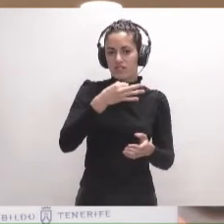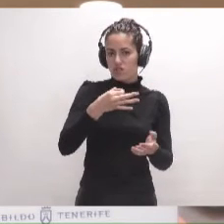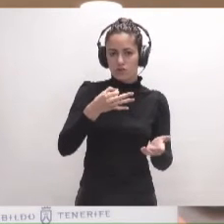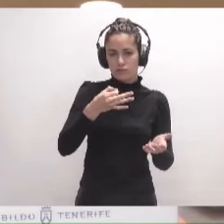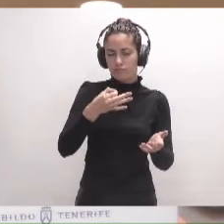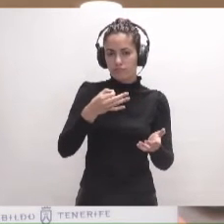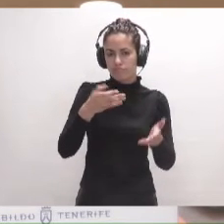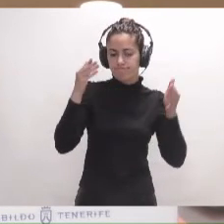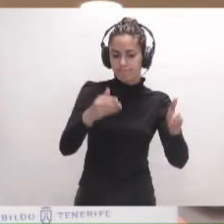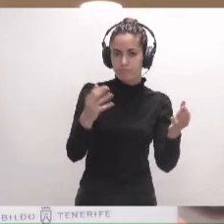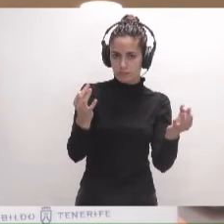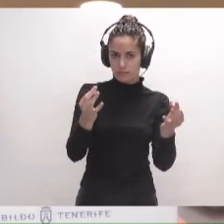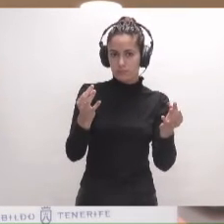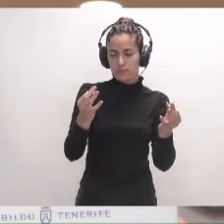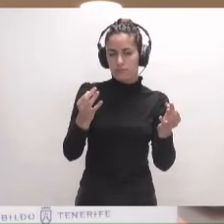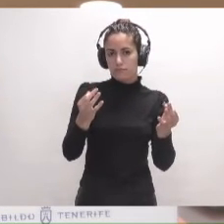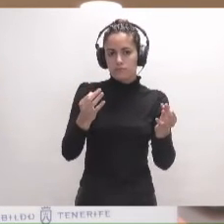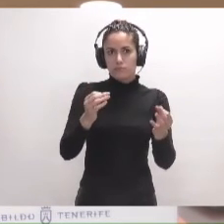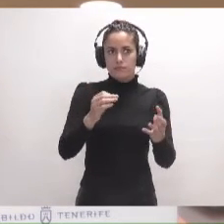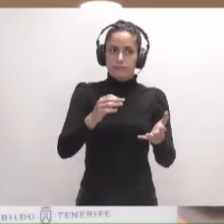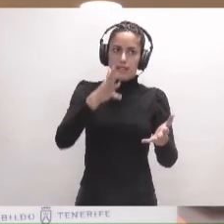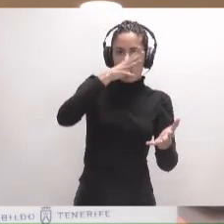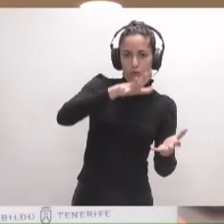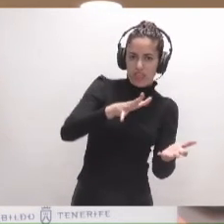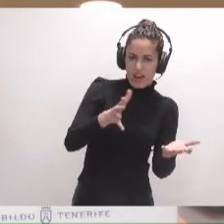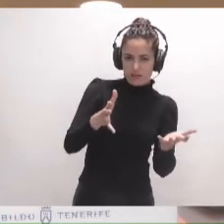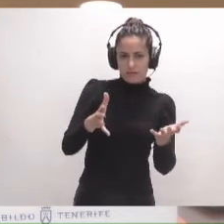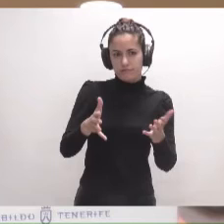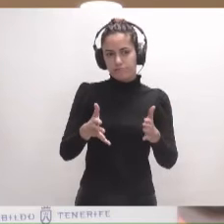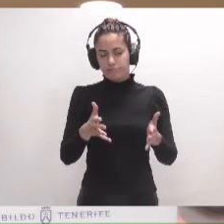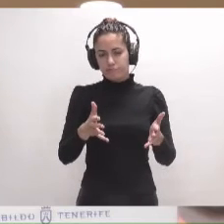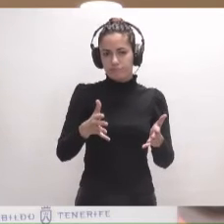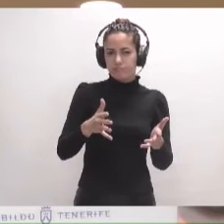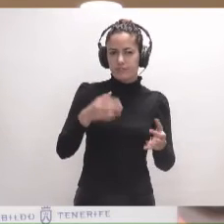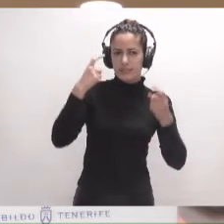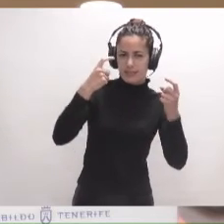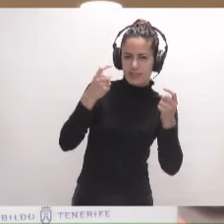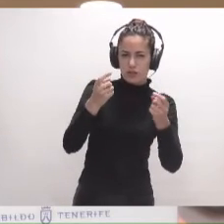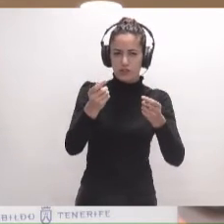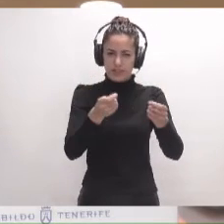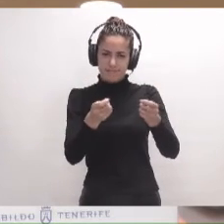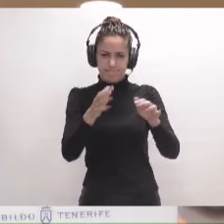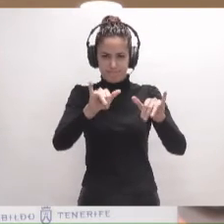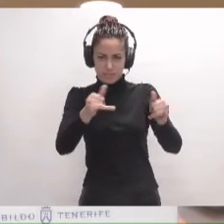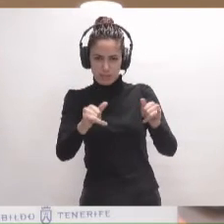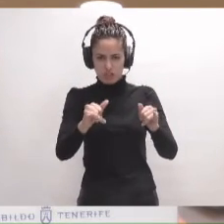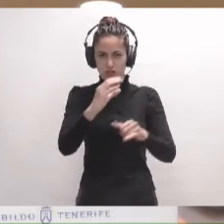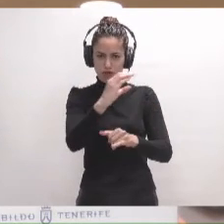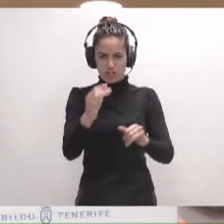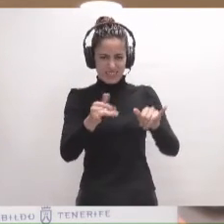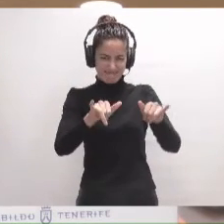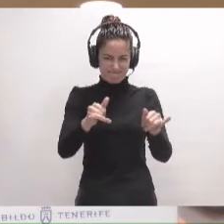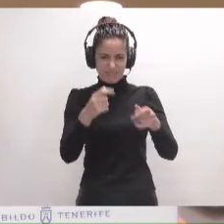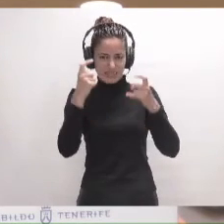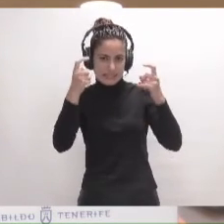denunciar el intento de manipulación que hace Coalición Canaria